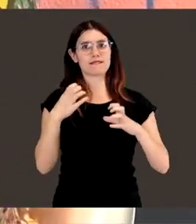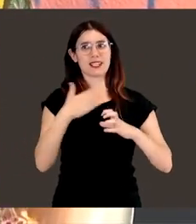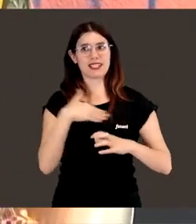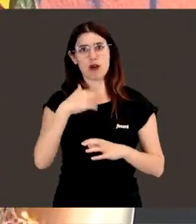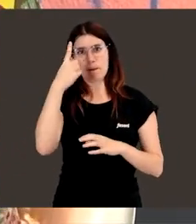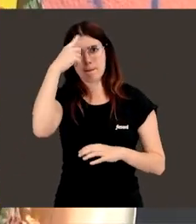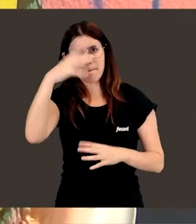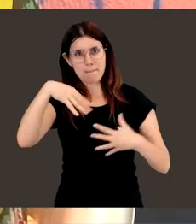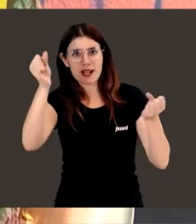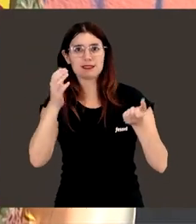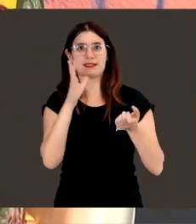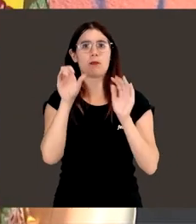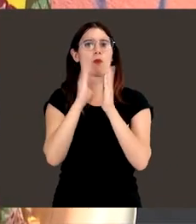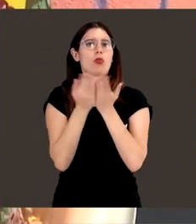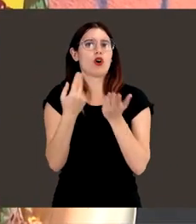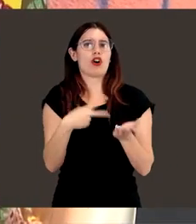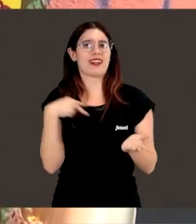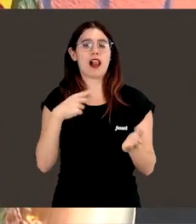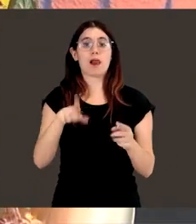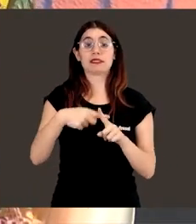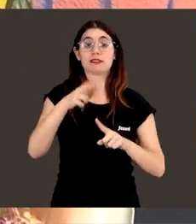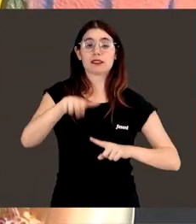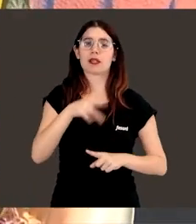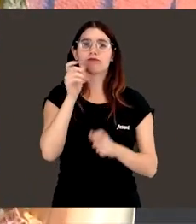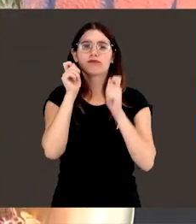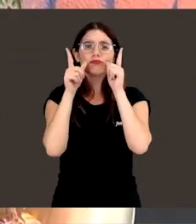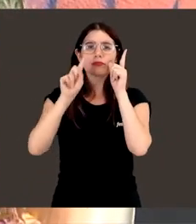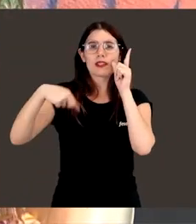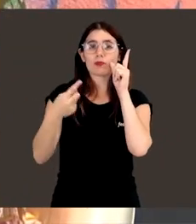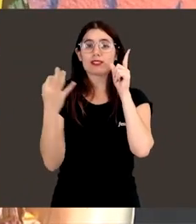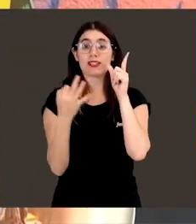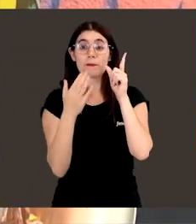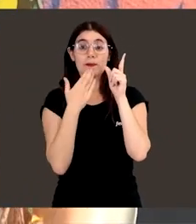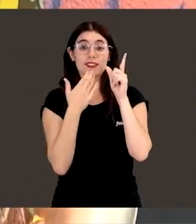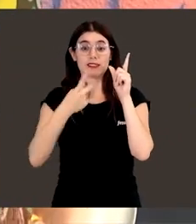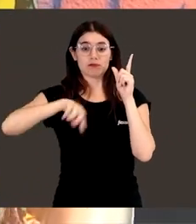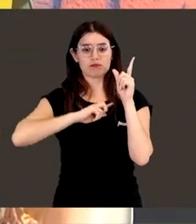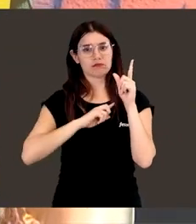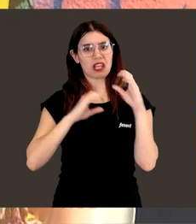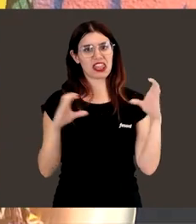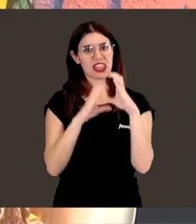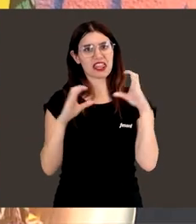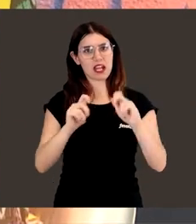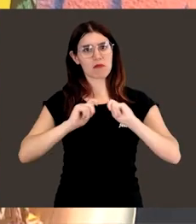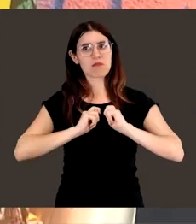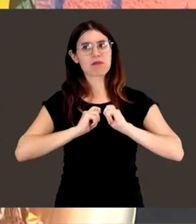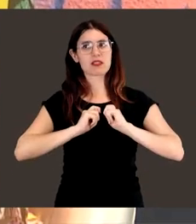más del mundo en general y luego te das cuenta que cuando haces una tesis doctoral que la ciencia es algo